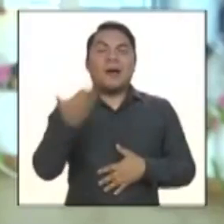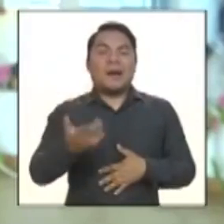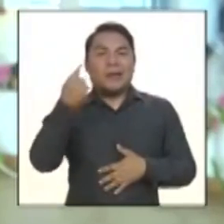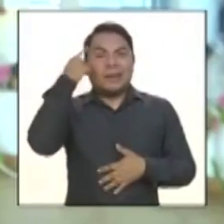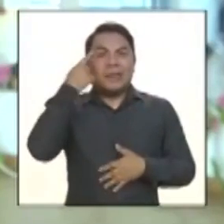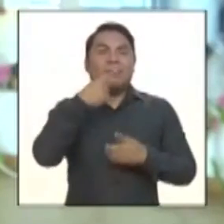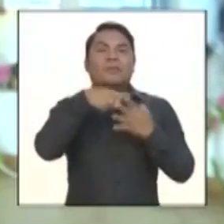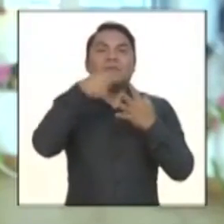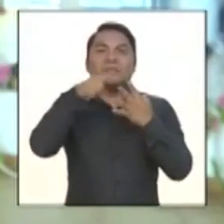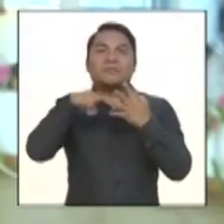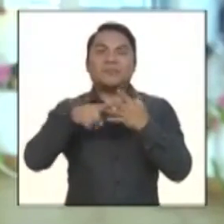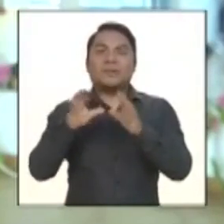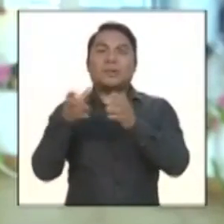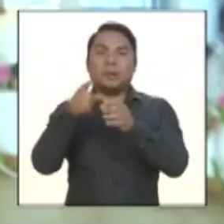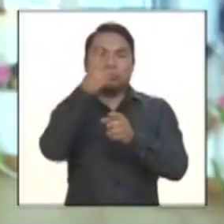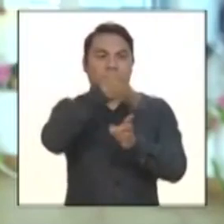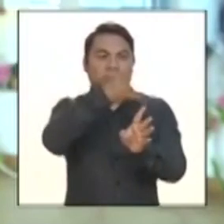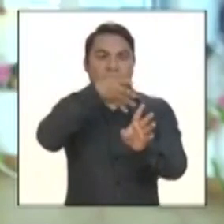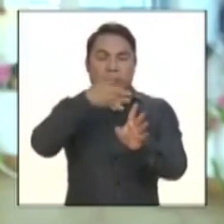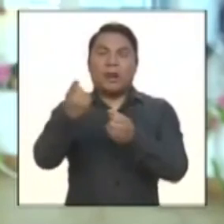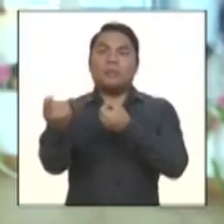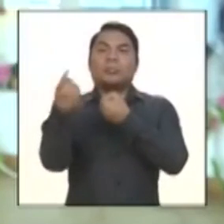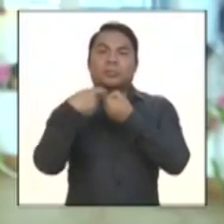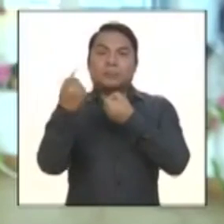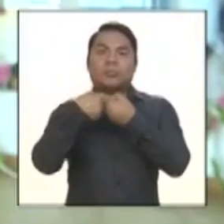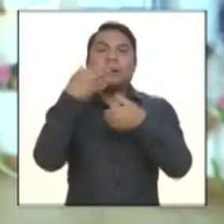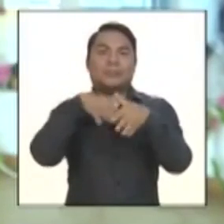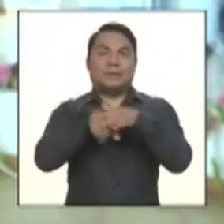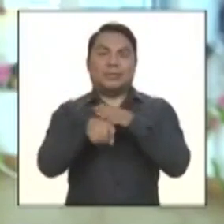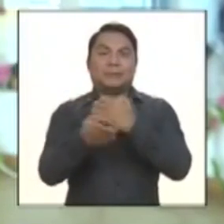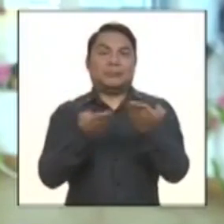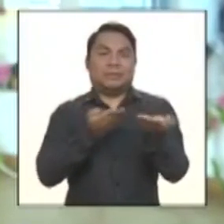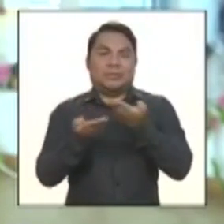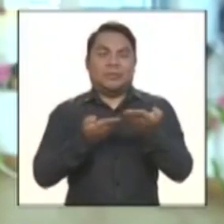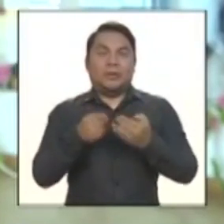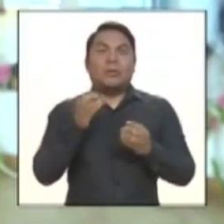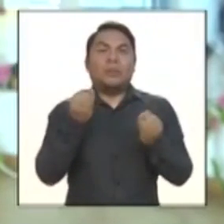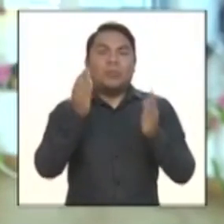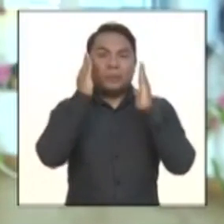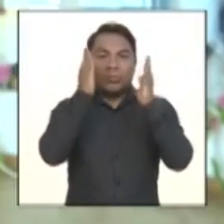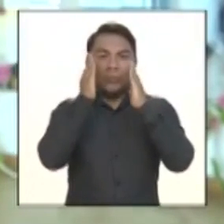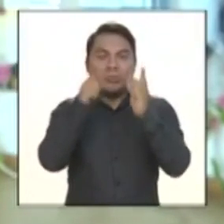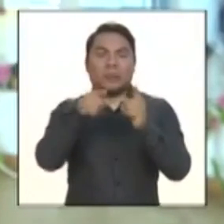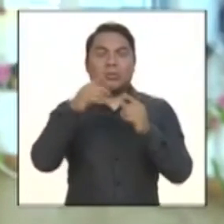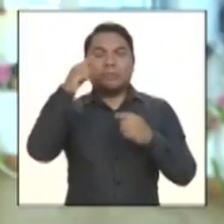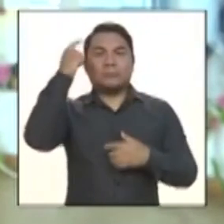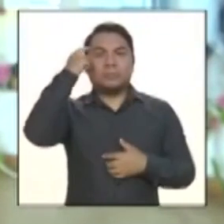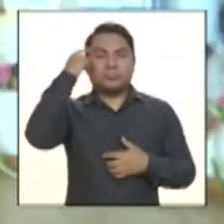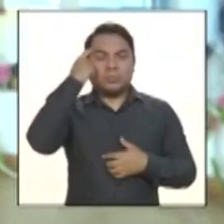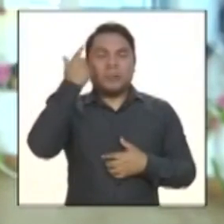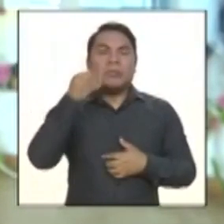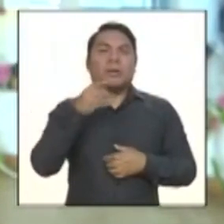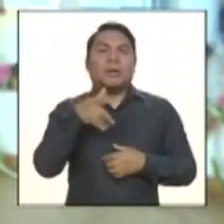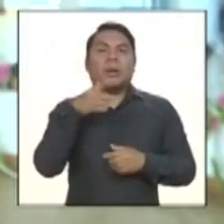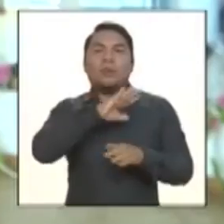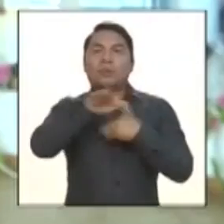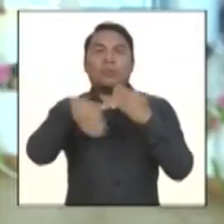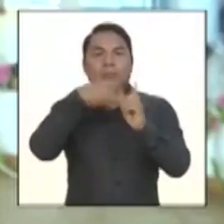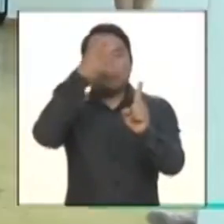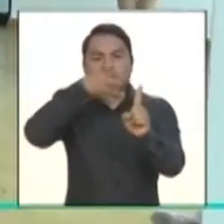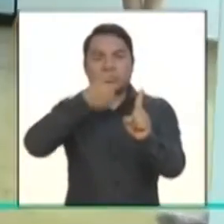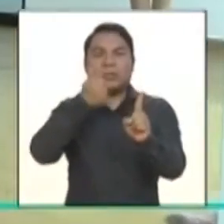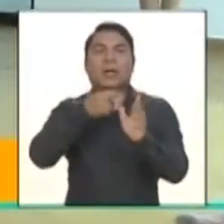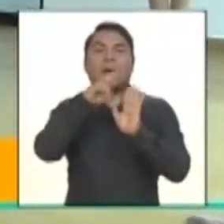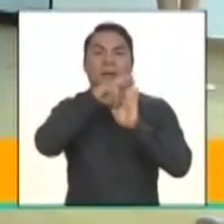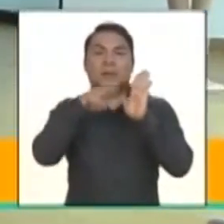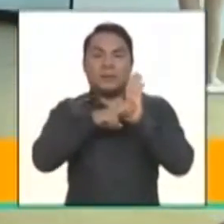mínimas que debe tener el niño para poder acceder a este servicio, ¿no? Como la atención, la concentración, el seguimiento de reglas